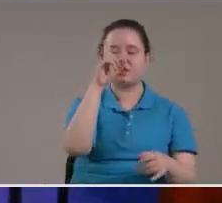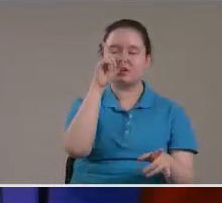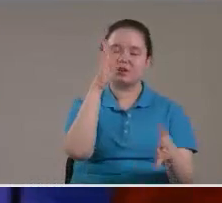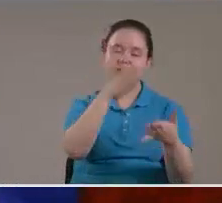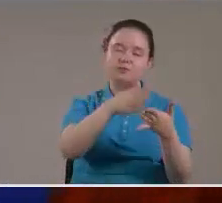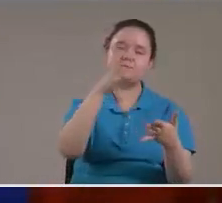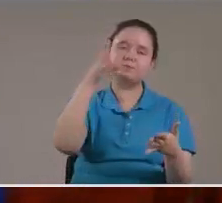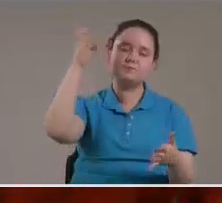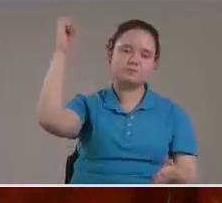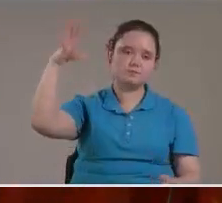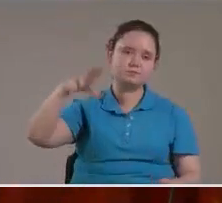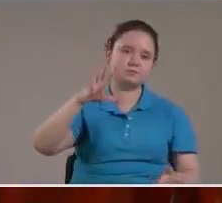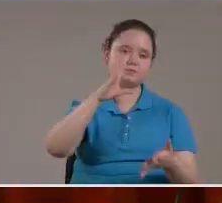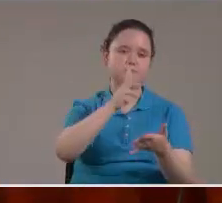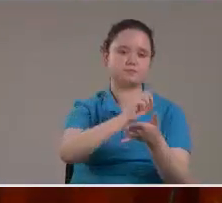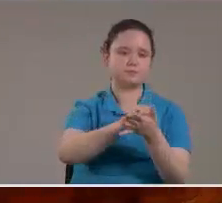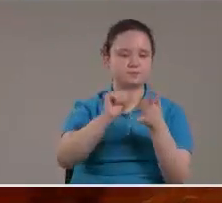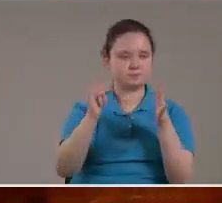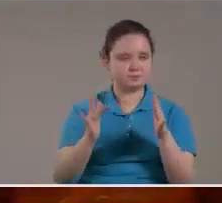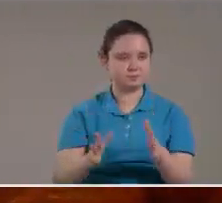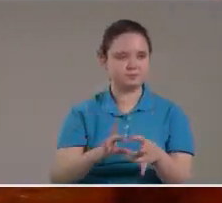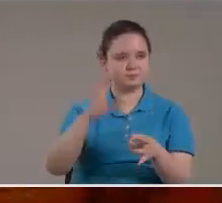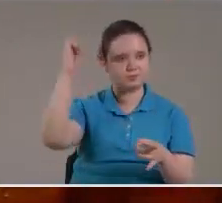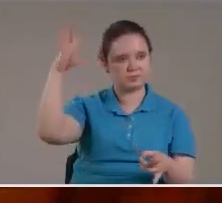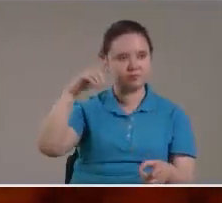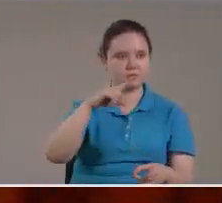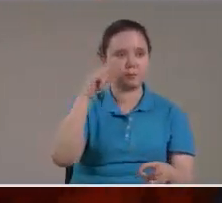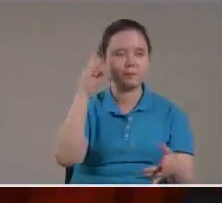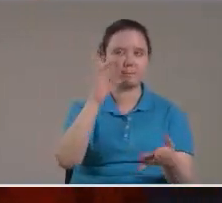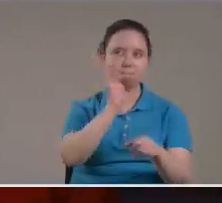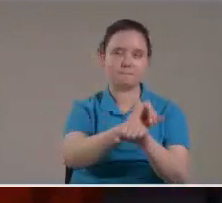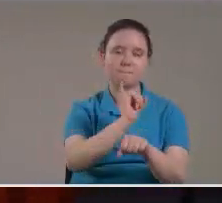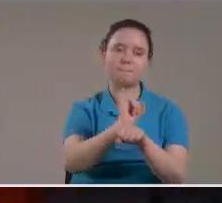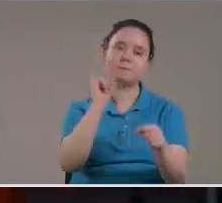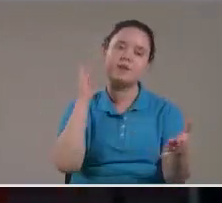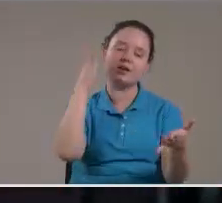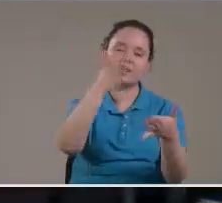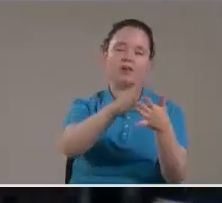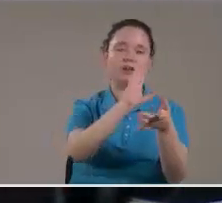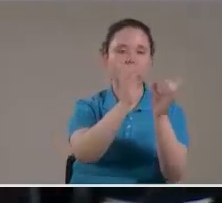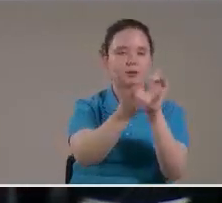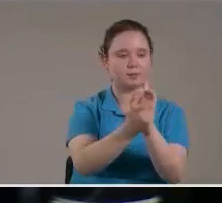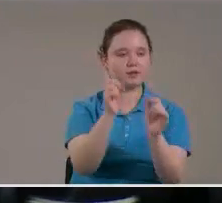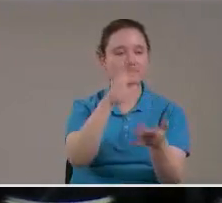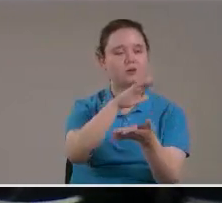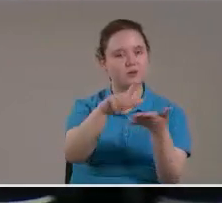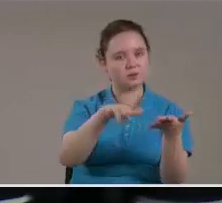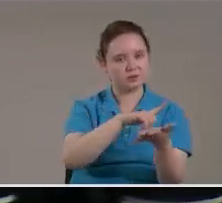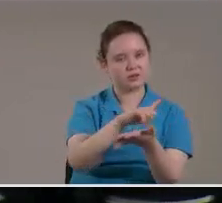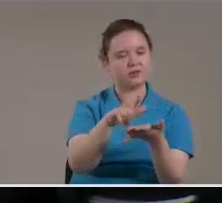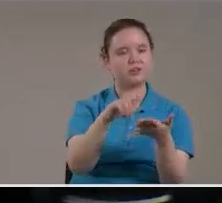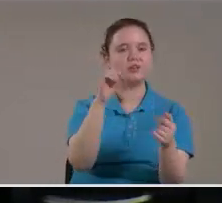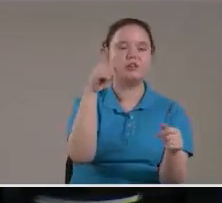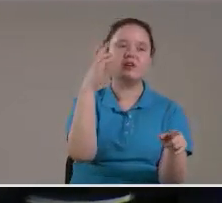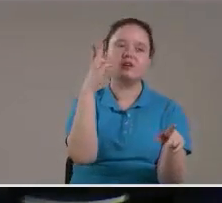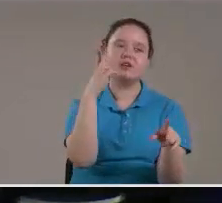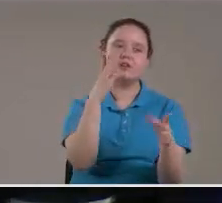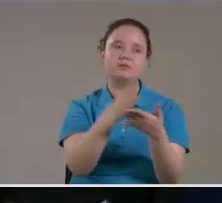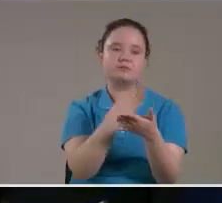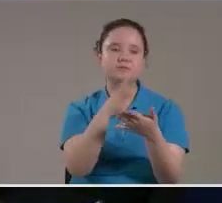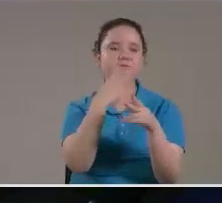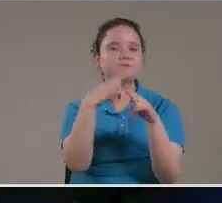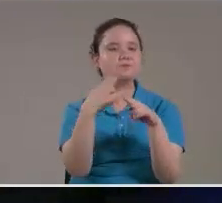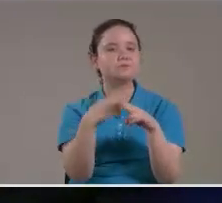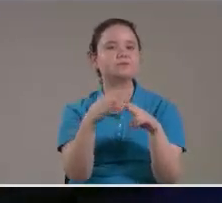luz Es catapultada esa iglesia a una dimensión distinta Que la Biblia le llama es como